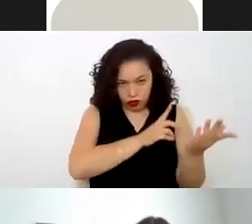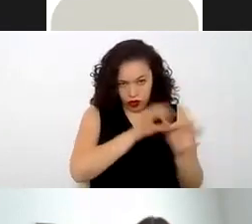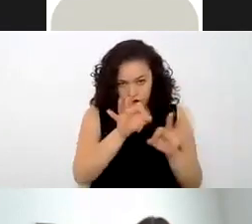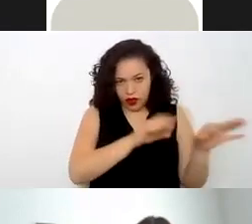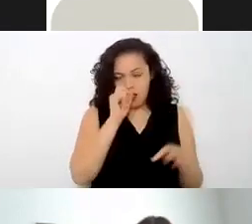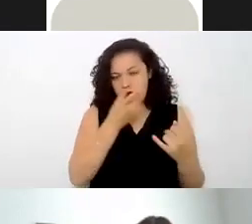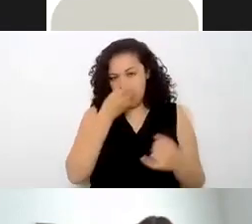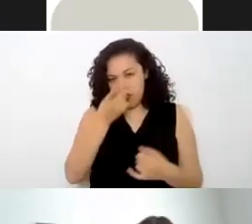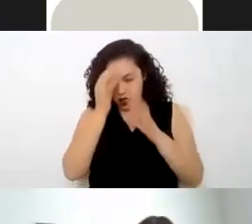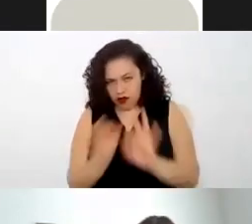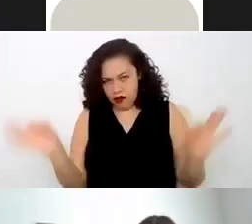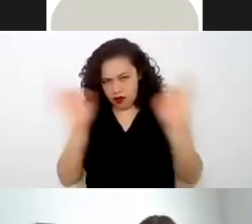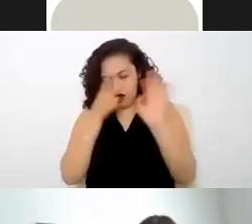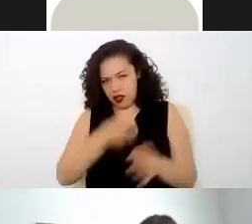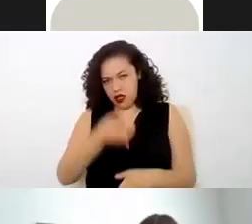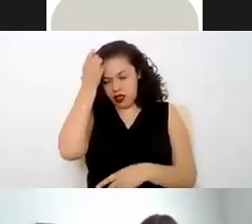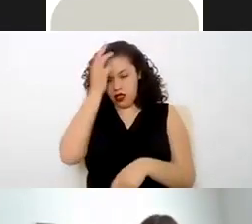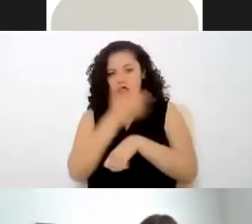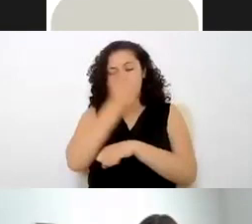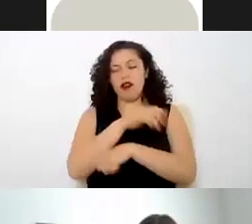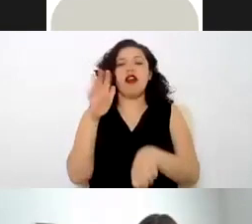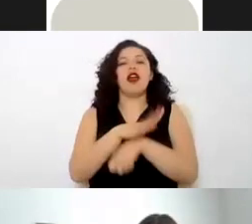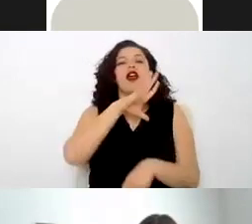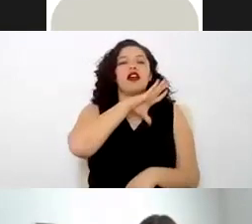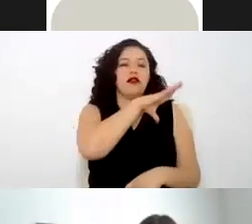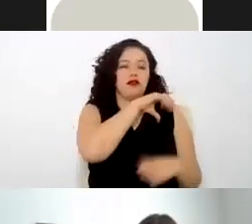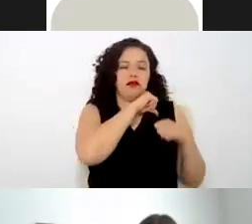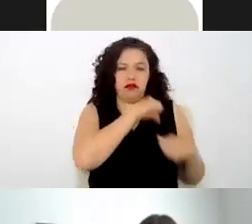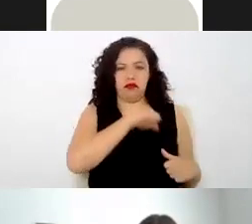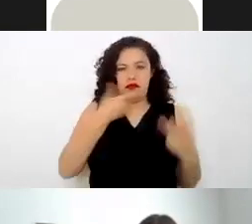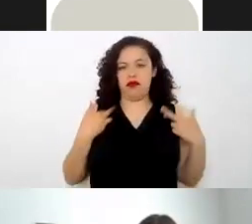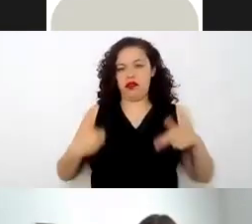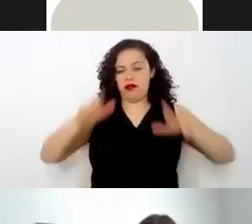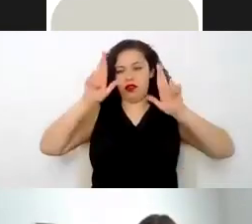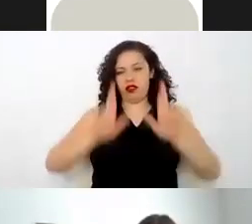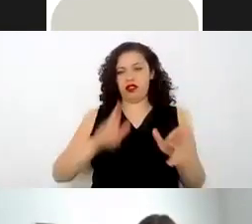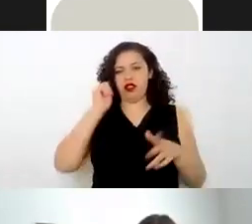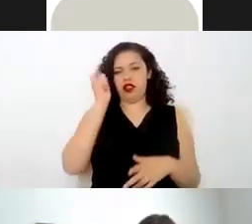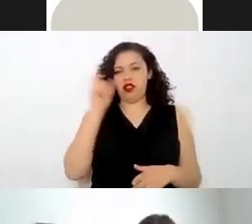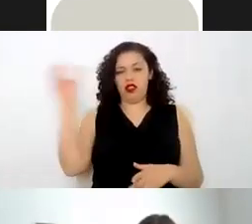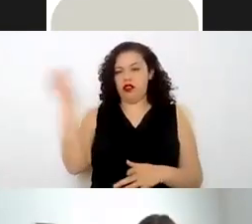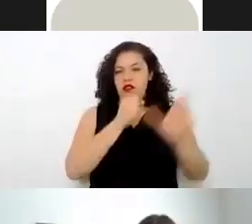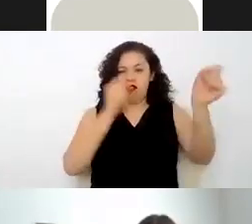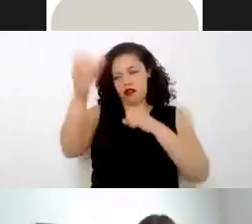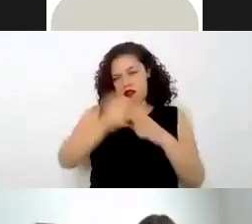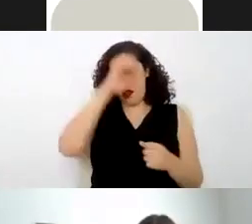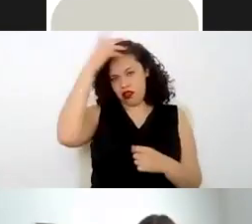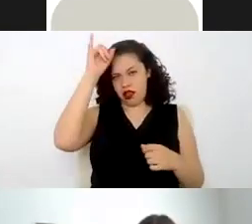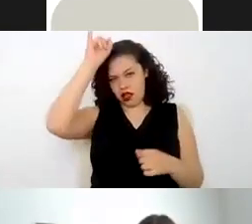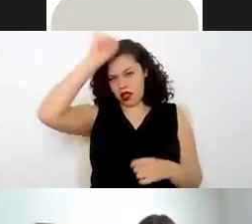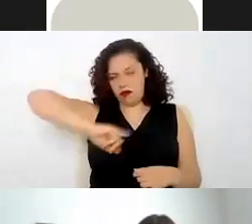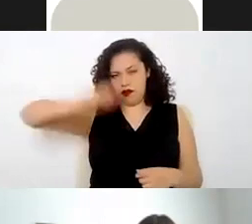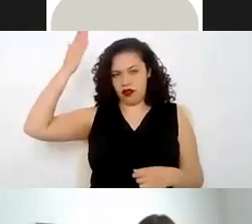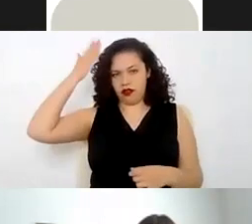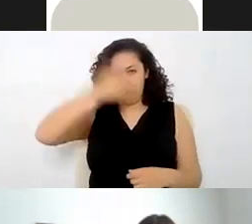administradores y o gerentes serán considerados representantes del patrón aún y cuando justamente